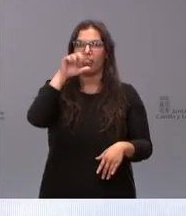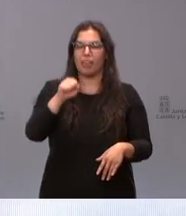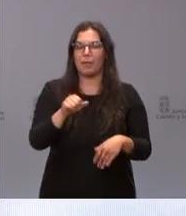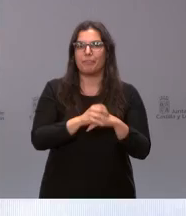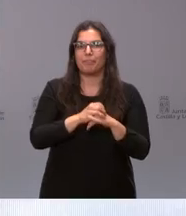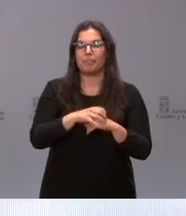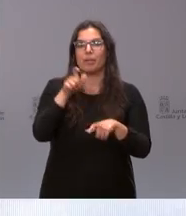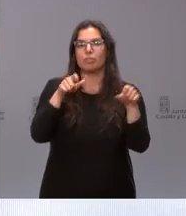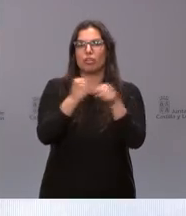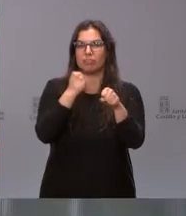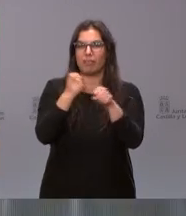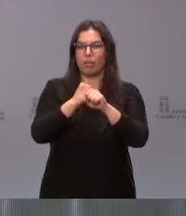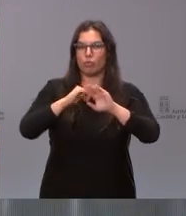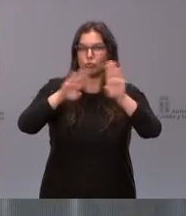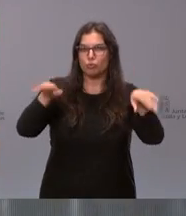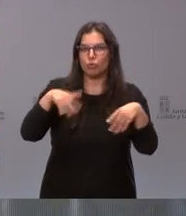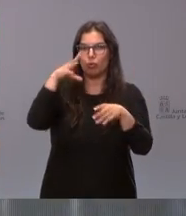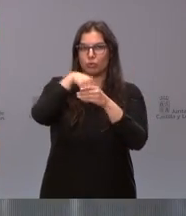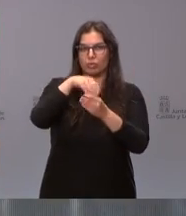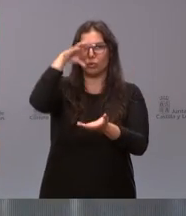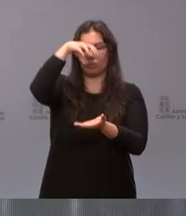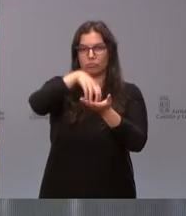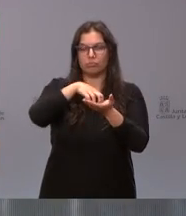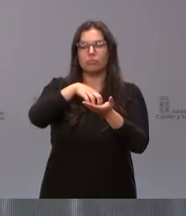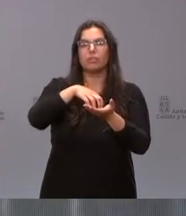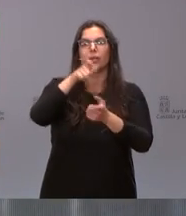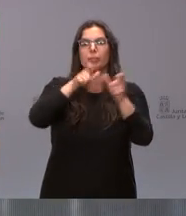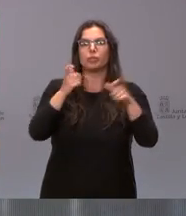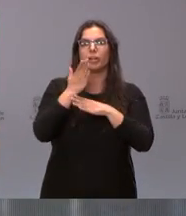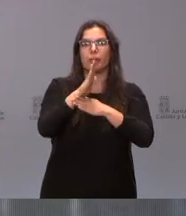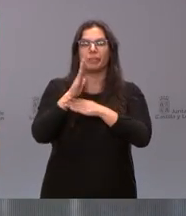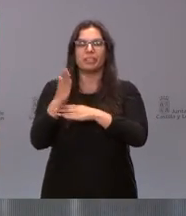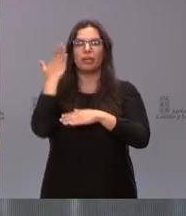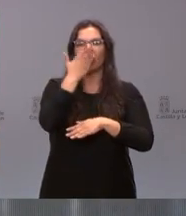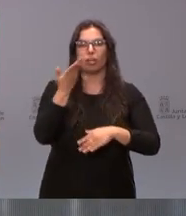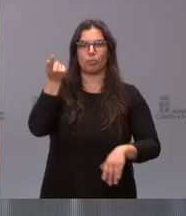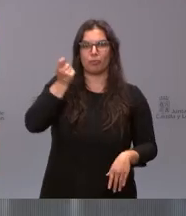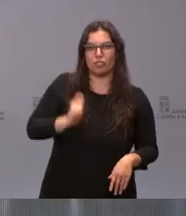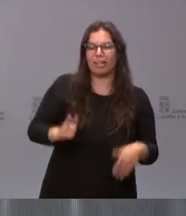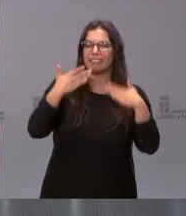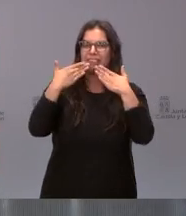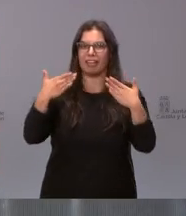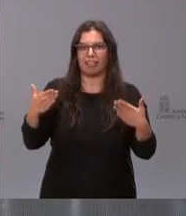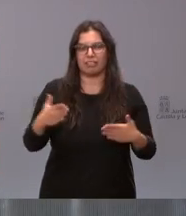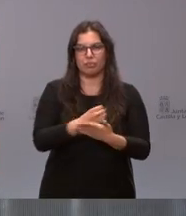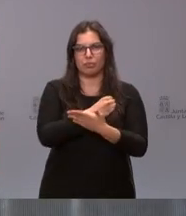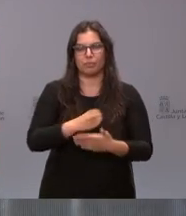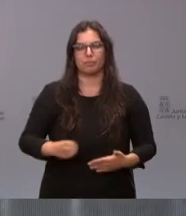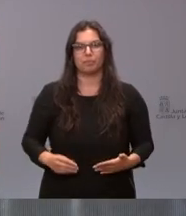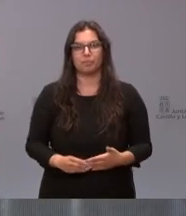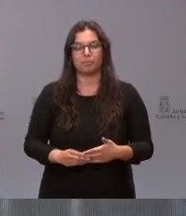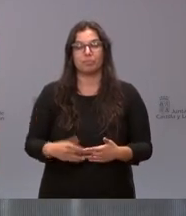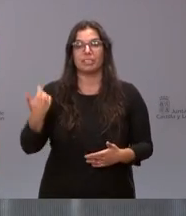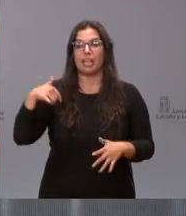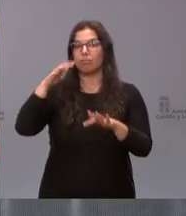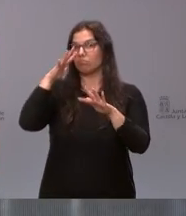todos los trabajadores del centro a los representantes de los colegios profesionales muchísimas gracias son diez